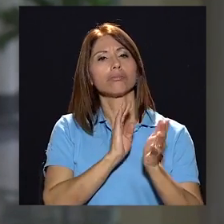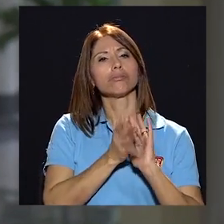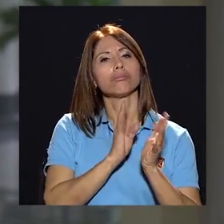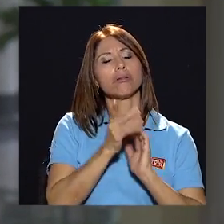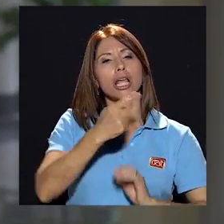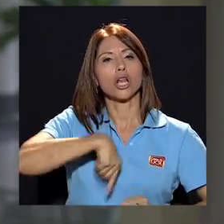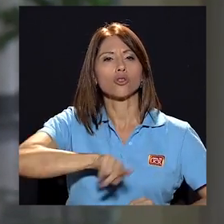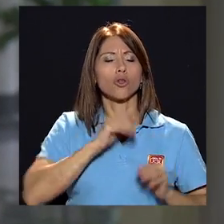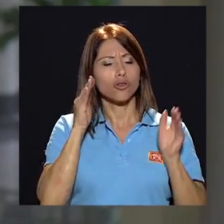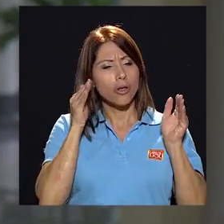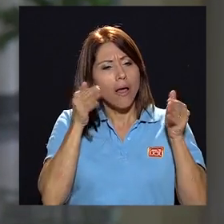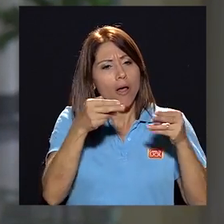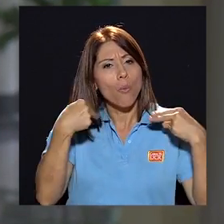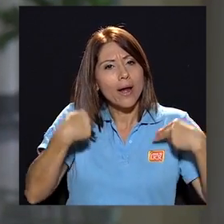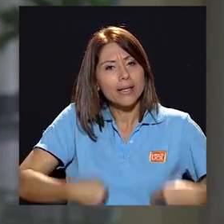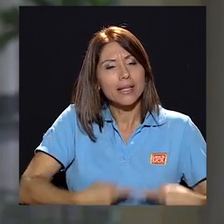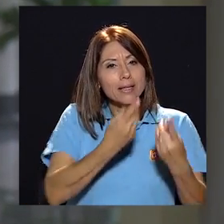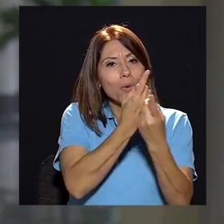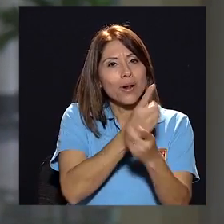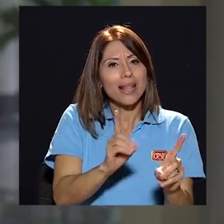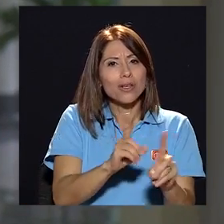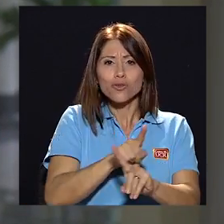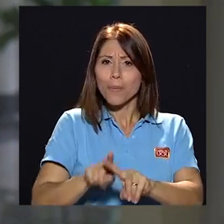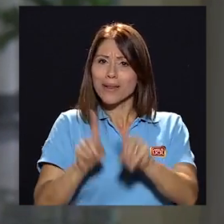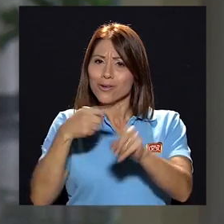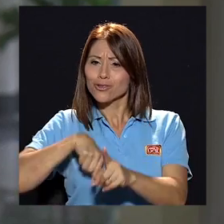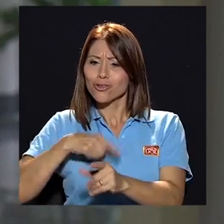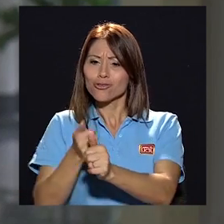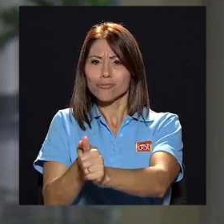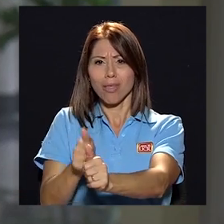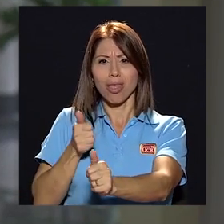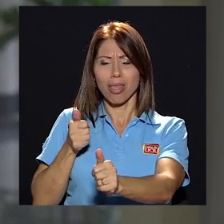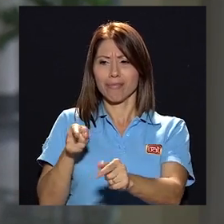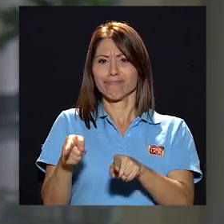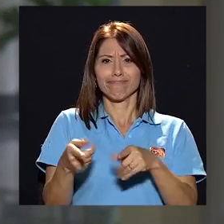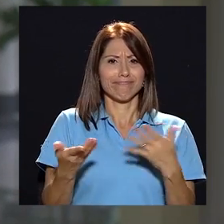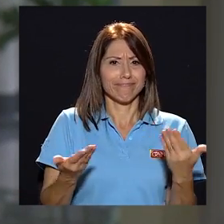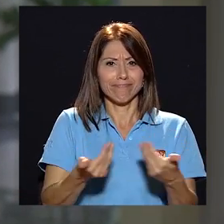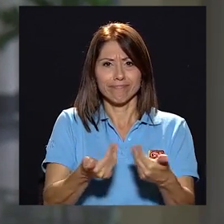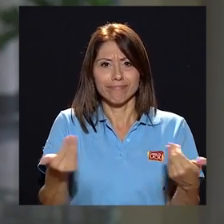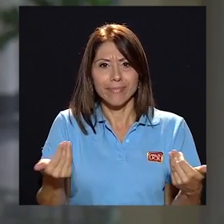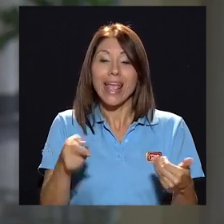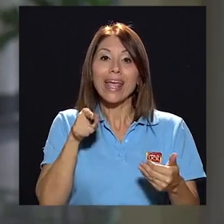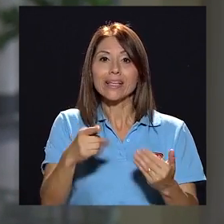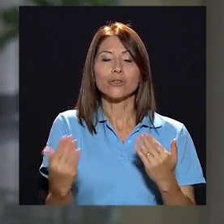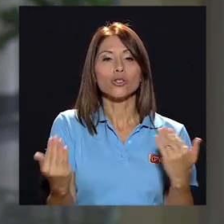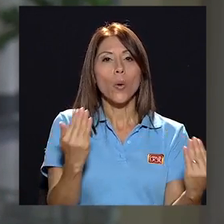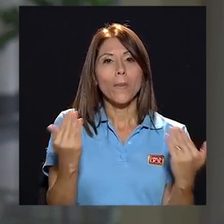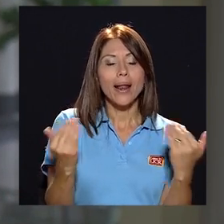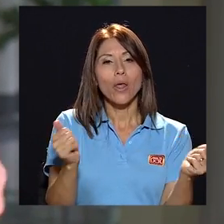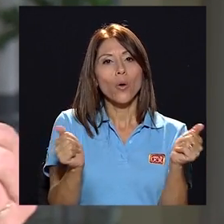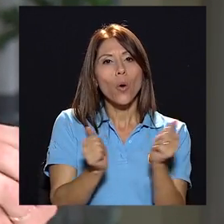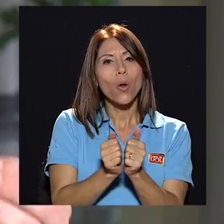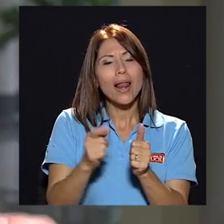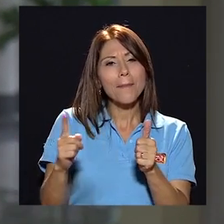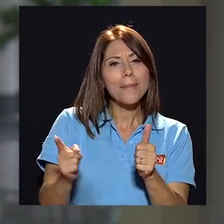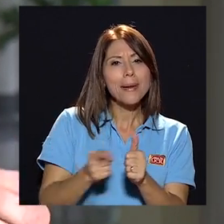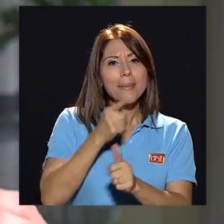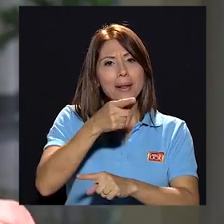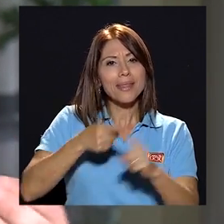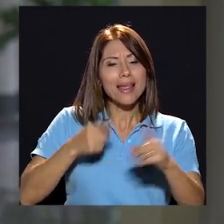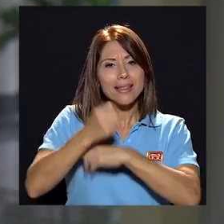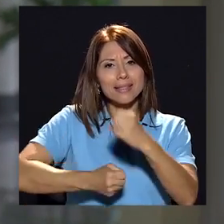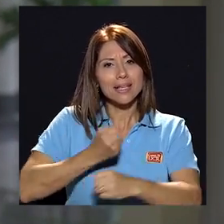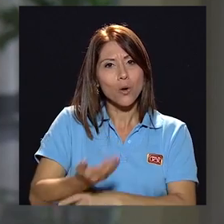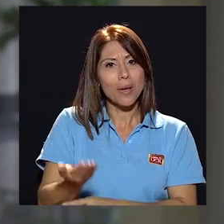humanistas y democráticos si tenemos este rezago. Imagínense que esto es comparado con la primera